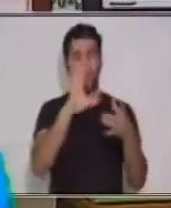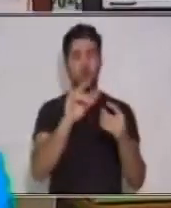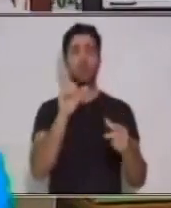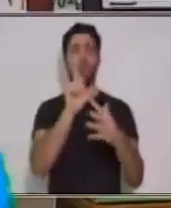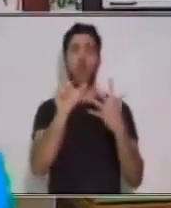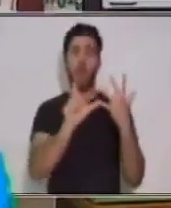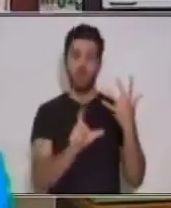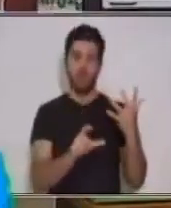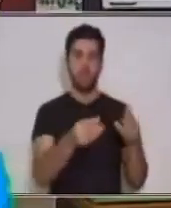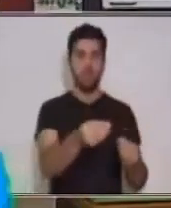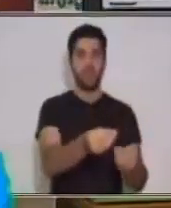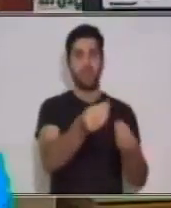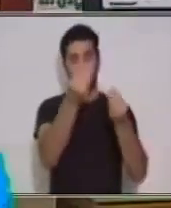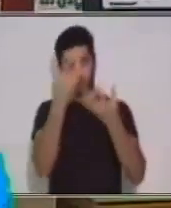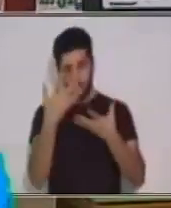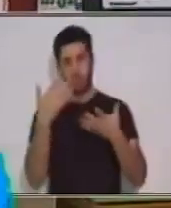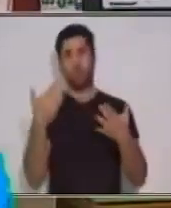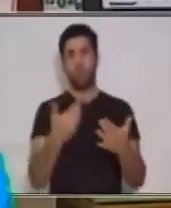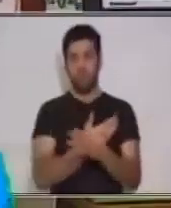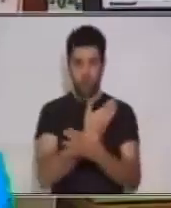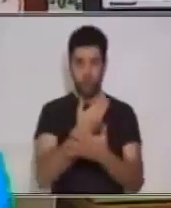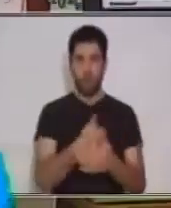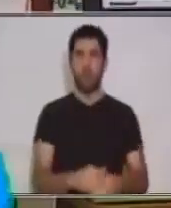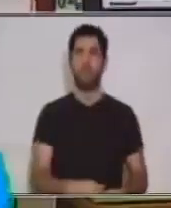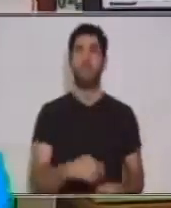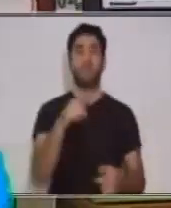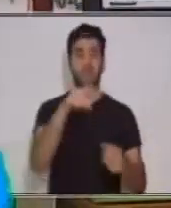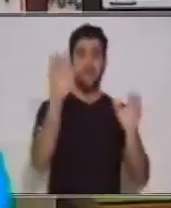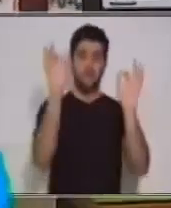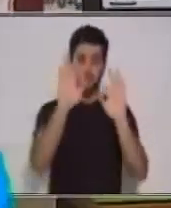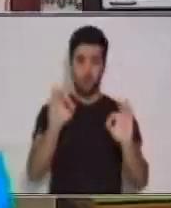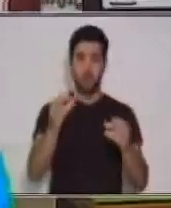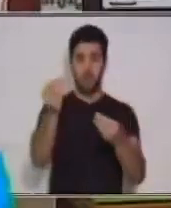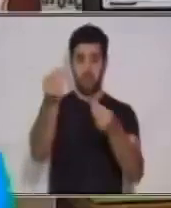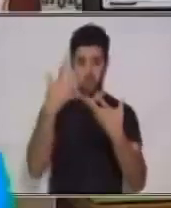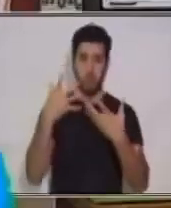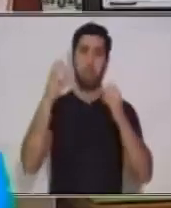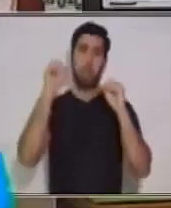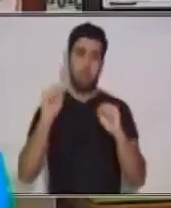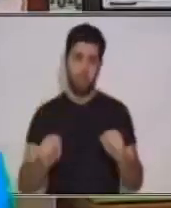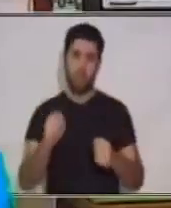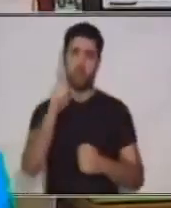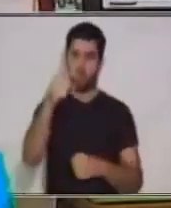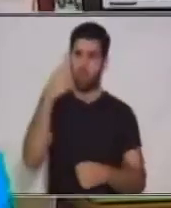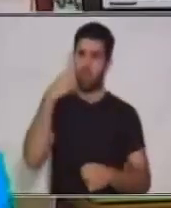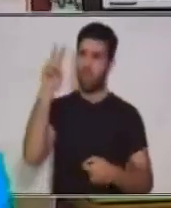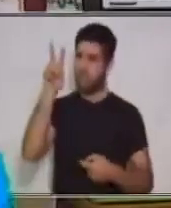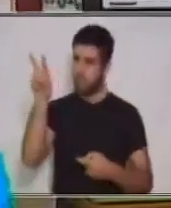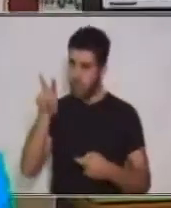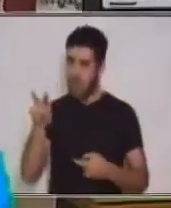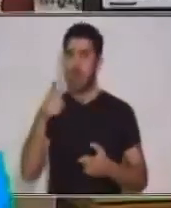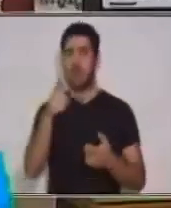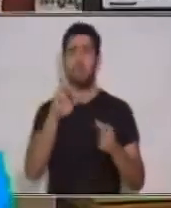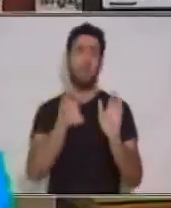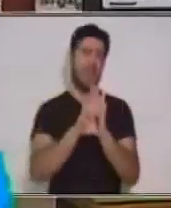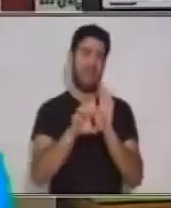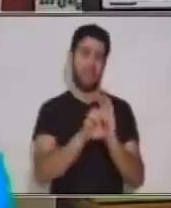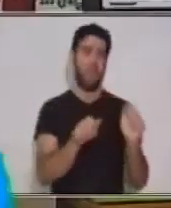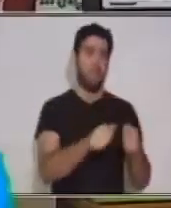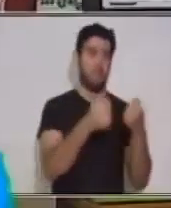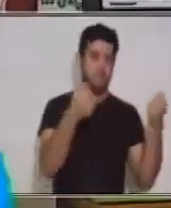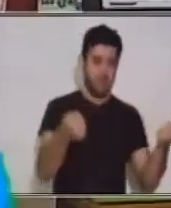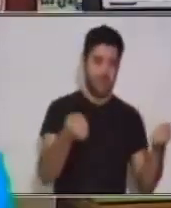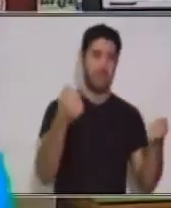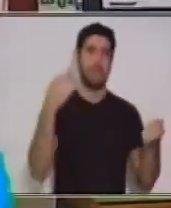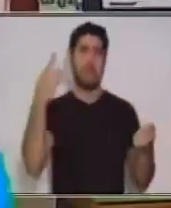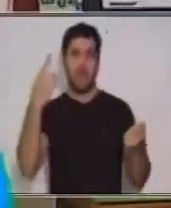acontecimientos. Las fuentes de información pueden ser de forma audiovisual. Los periódicos, la radio, la